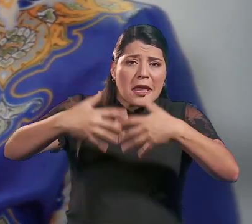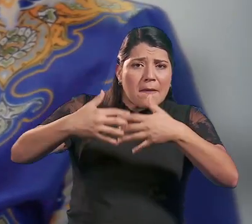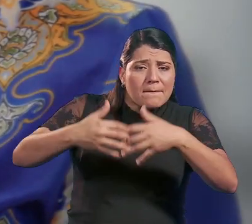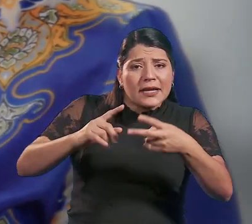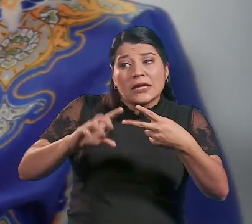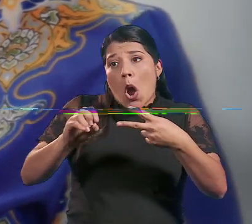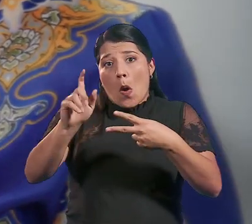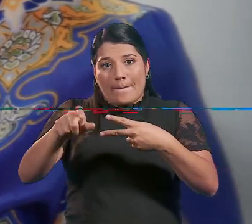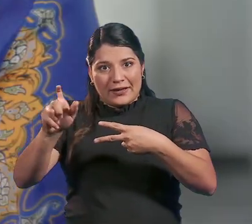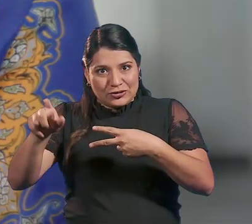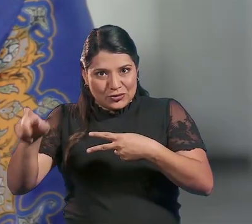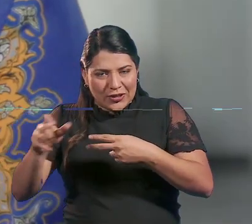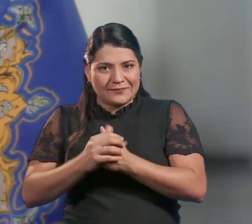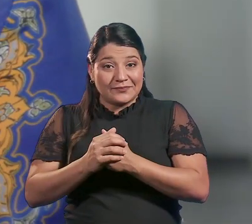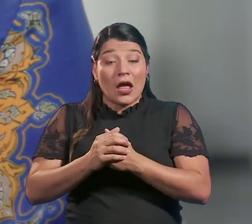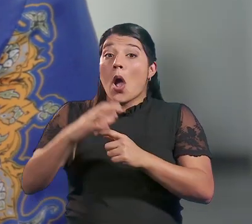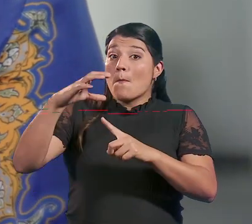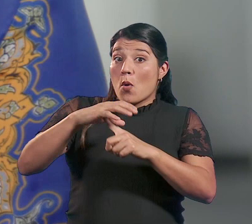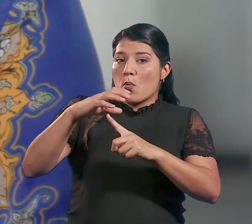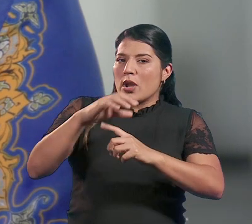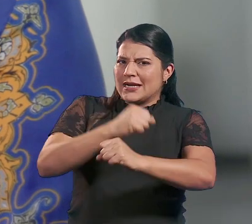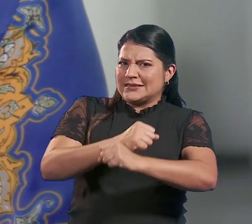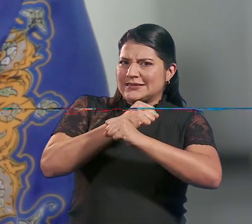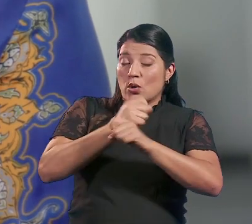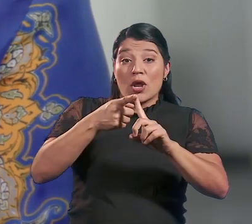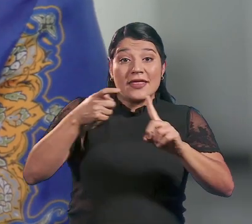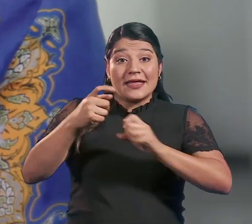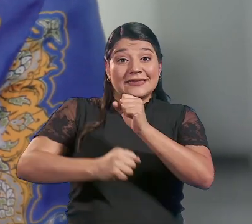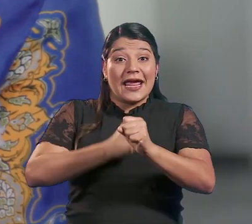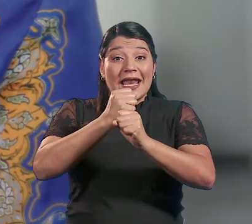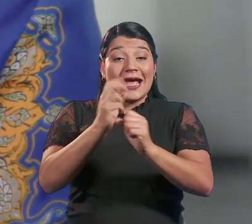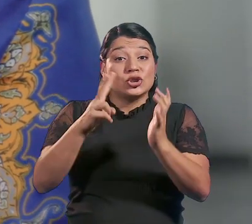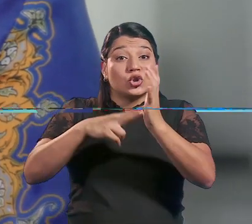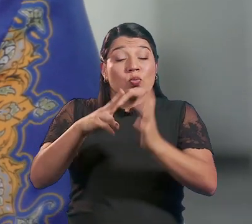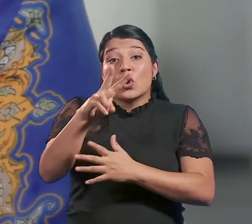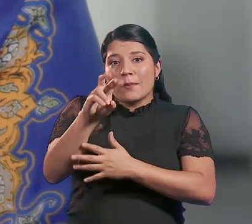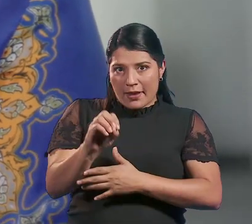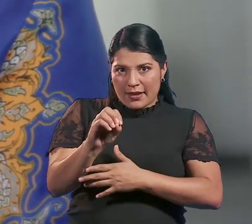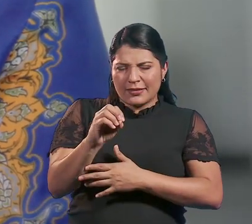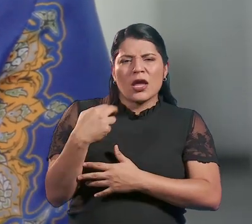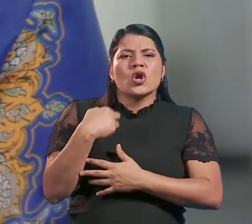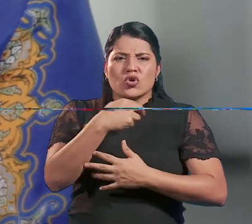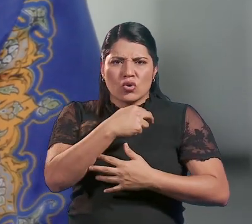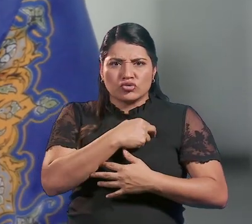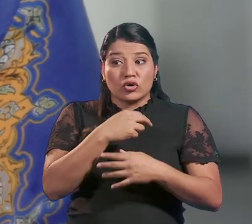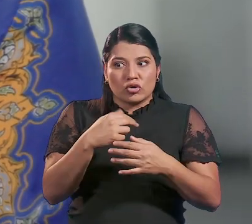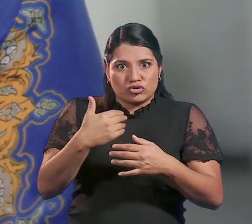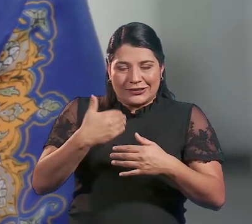como en las personas. Popular Seguros, desde el año 2020 como correduría, viene